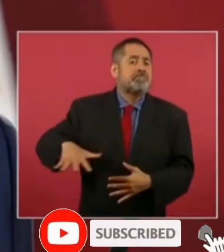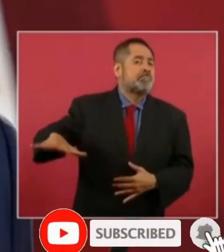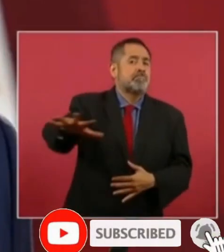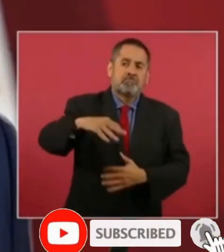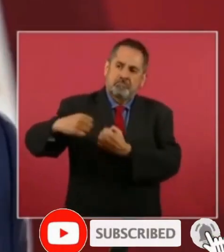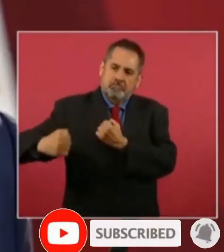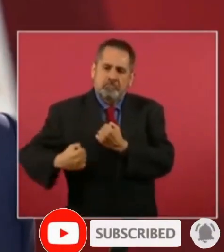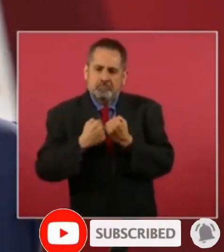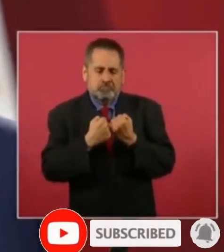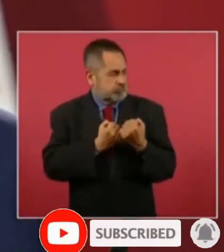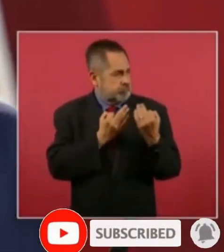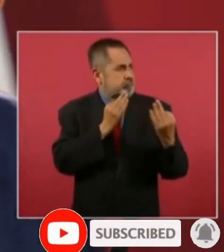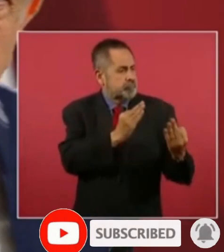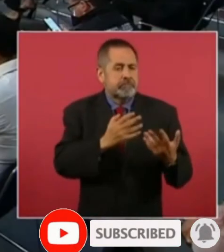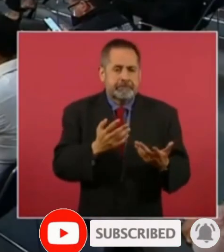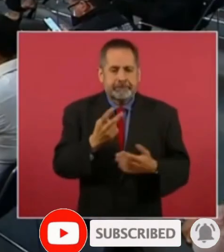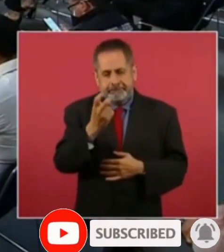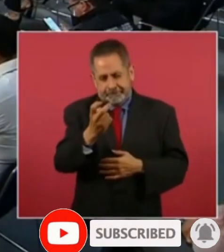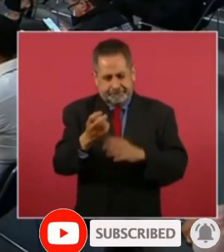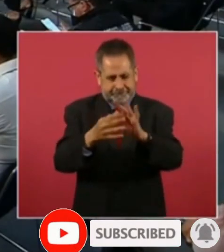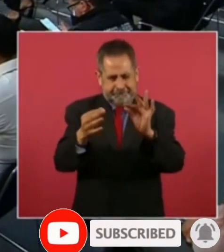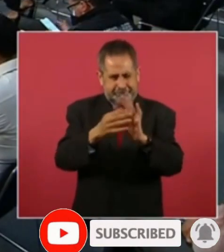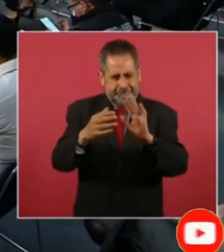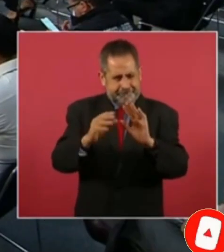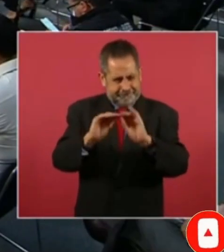entonces con este marco